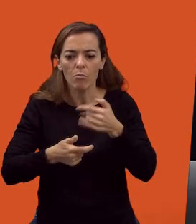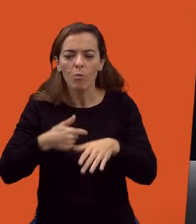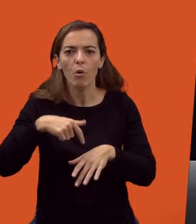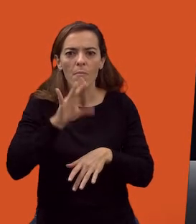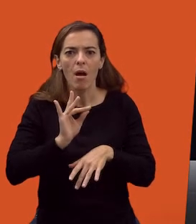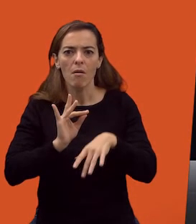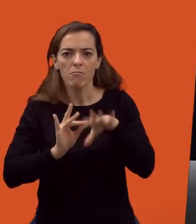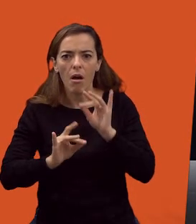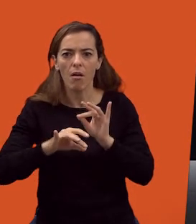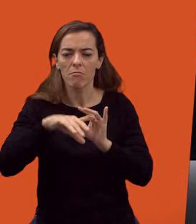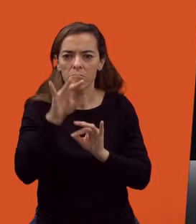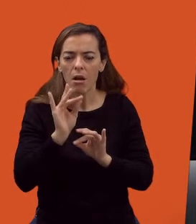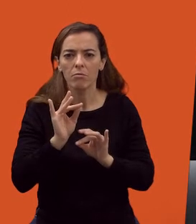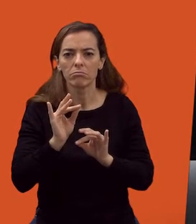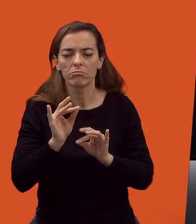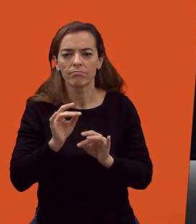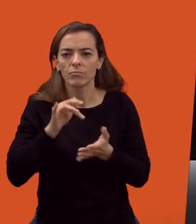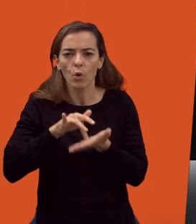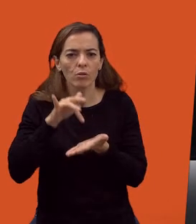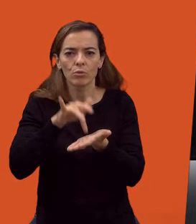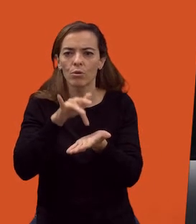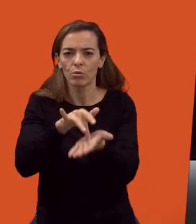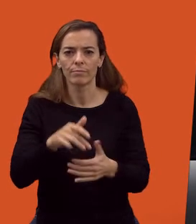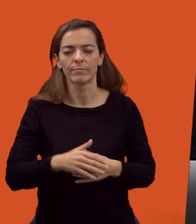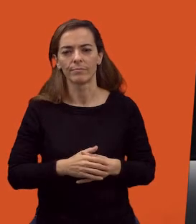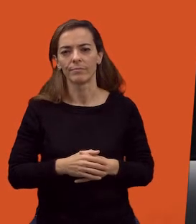haciendo en cada uno de nuestros pasos.